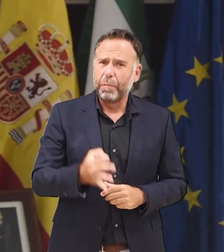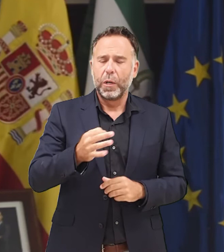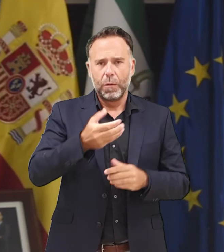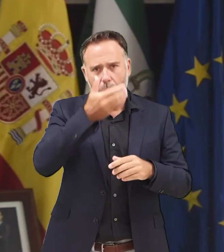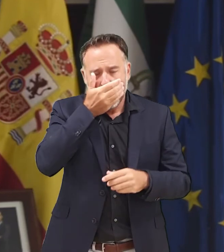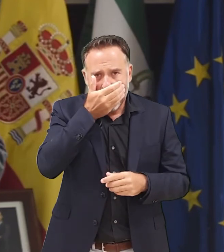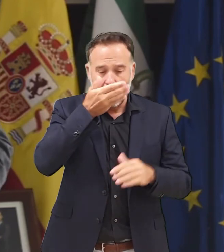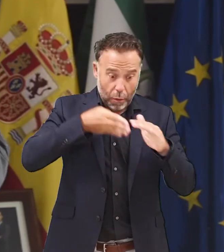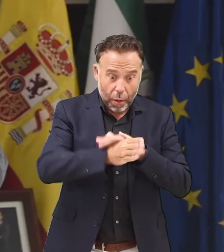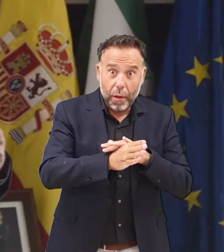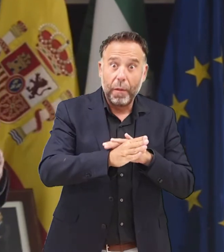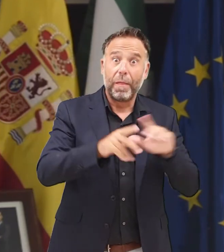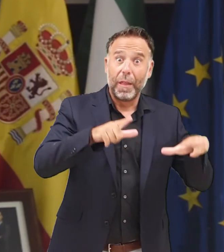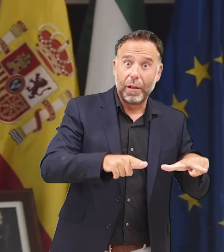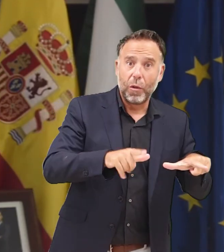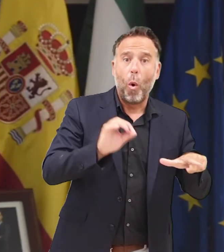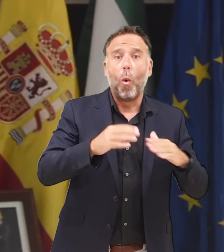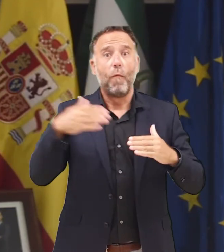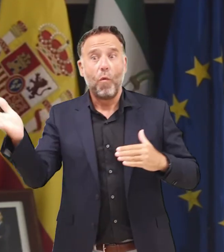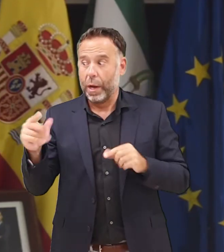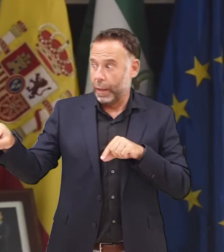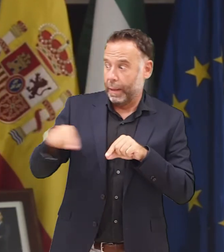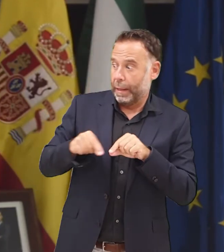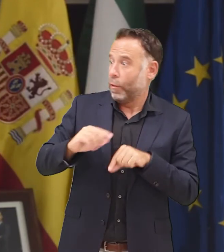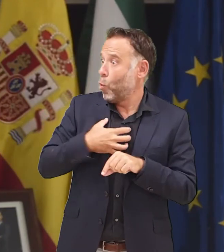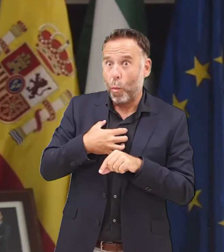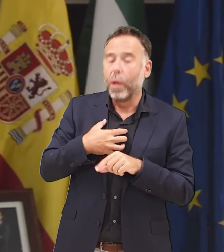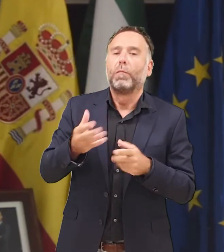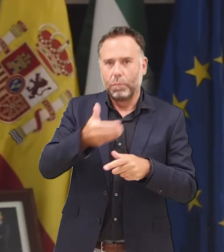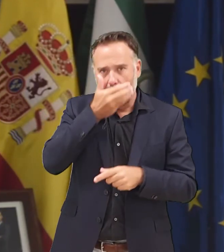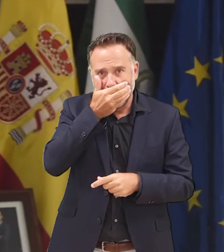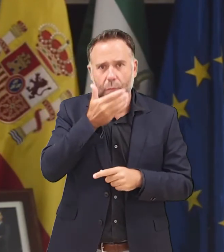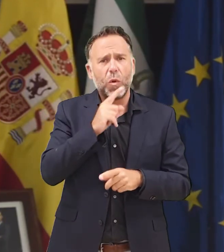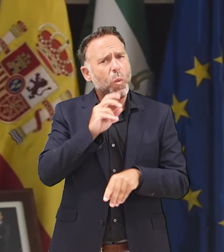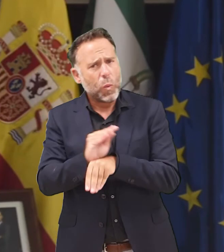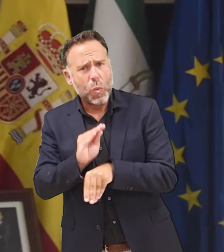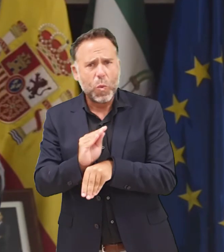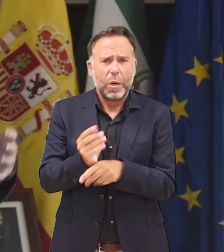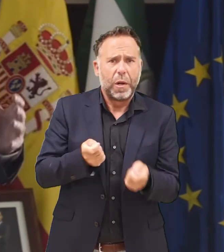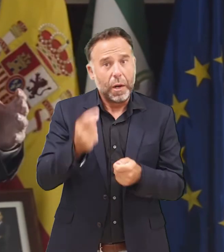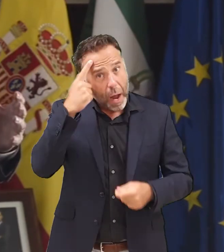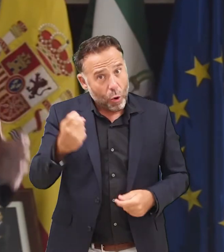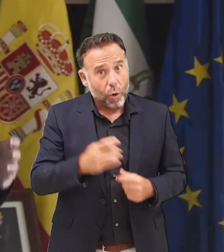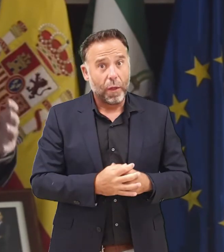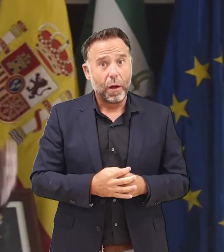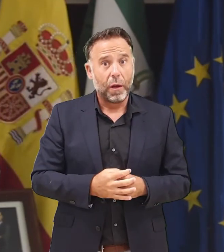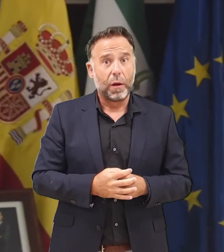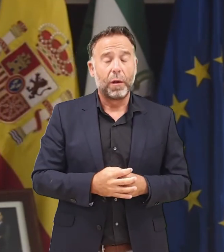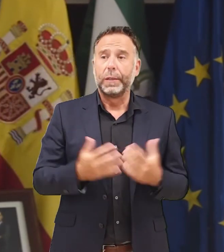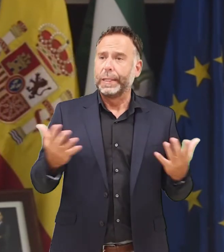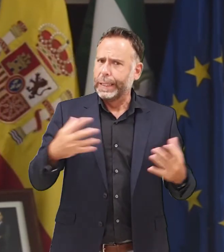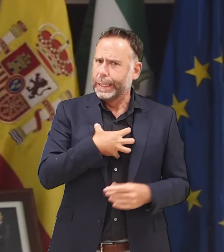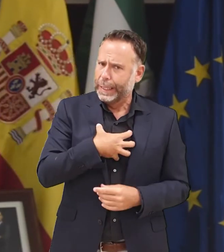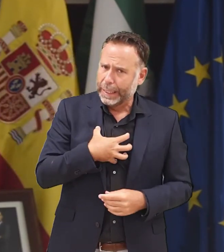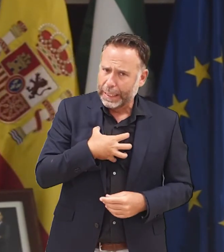uso de la mascarilla en espacios cerrados y abiertos cuando hay gente, mantener la distancia, en ser cuidadosos, en recordar el agobio, el trabajo